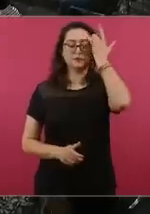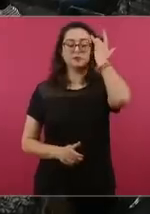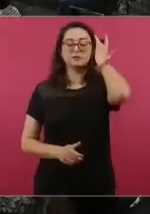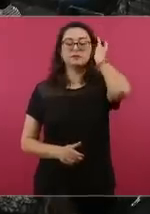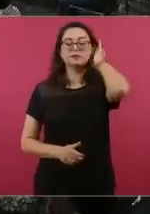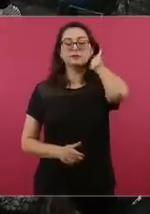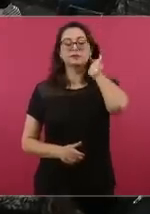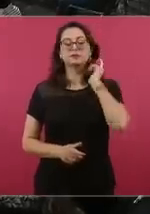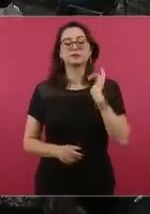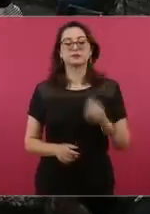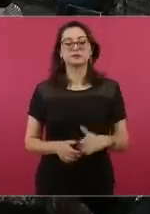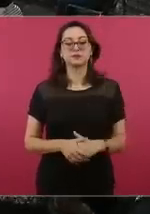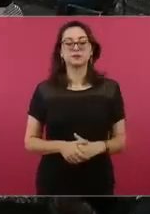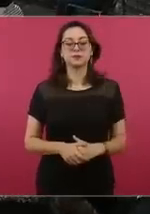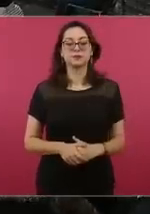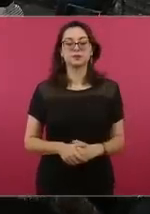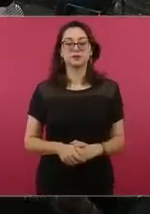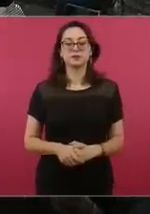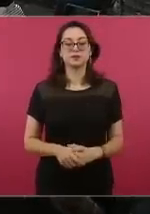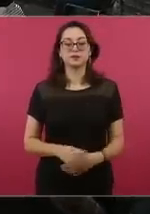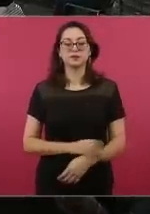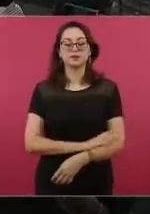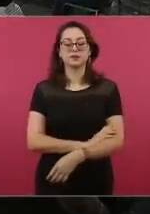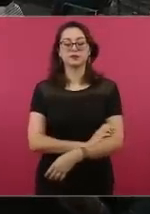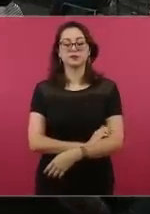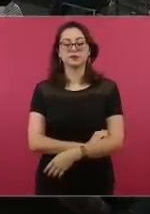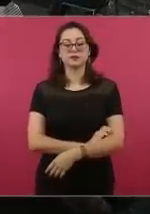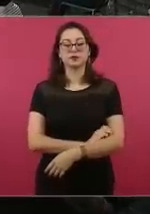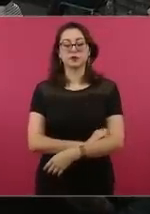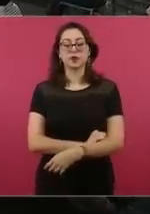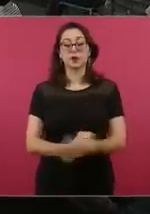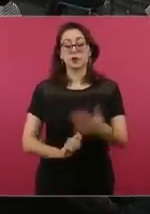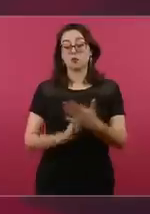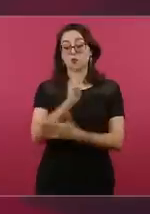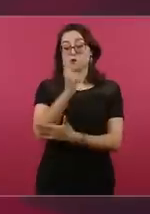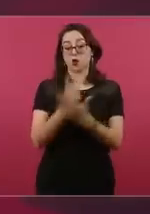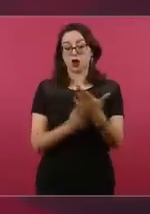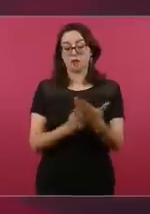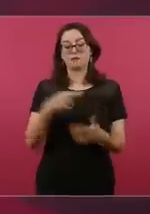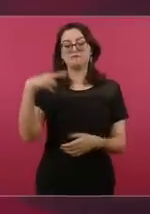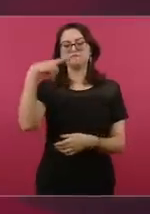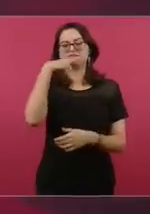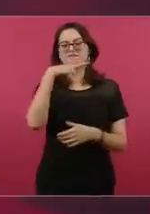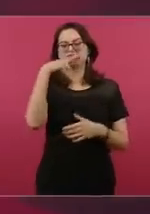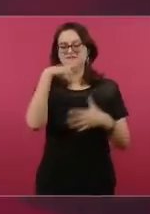el caso del rápido y furioso fue un operativo